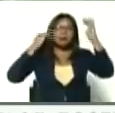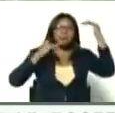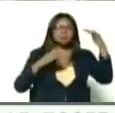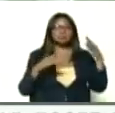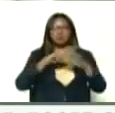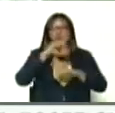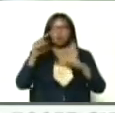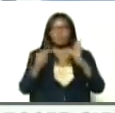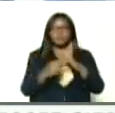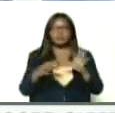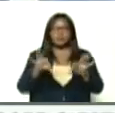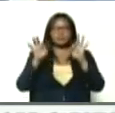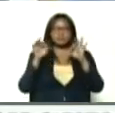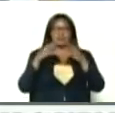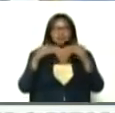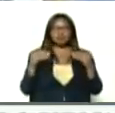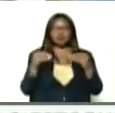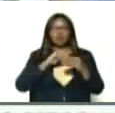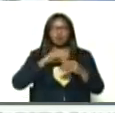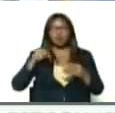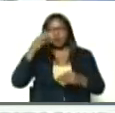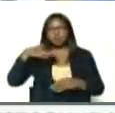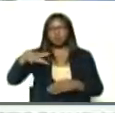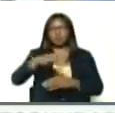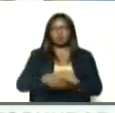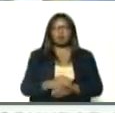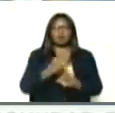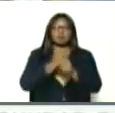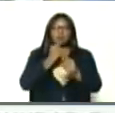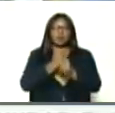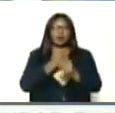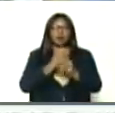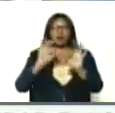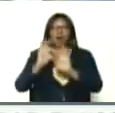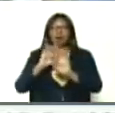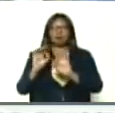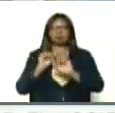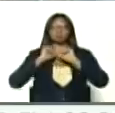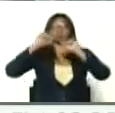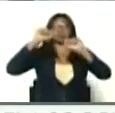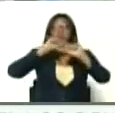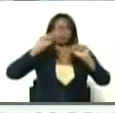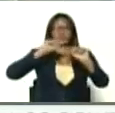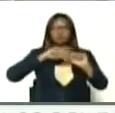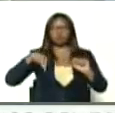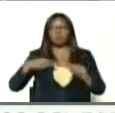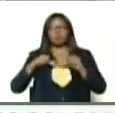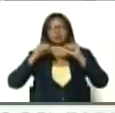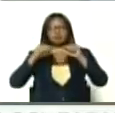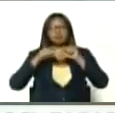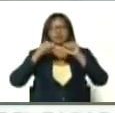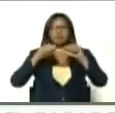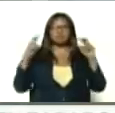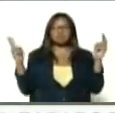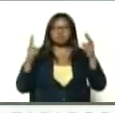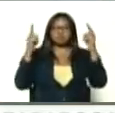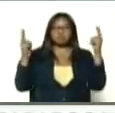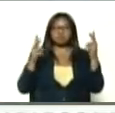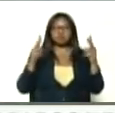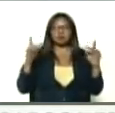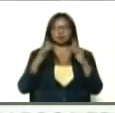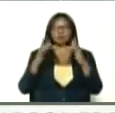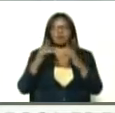especial, de todo nuestro pueblo, al trabajo, nada ni nadie le gana, presidente, vamos a seguir venciendo, adelante,